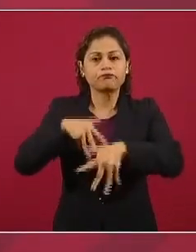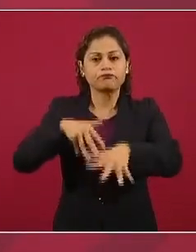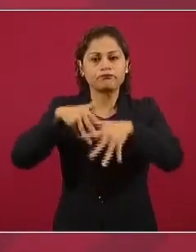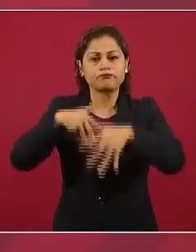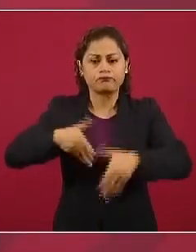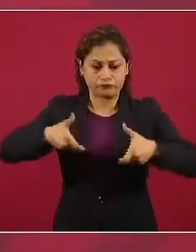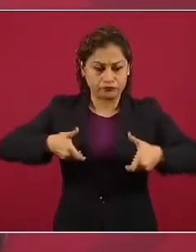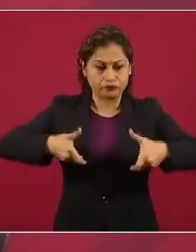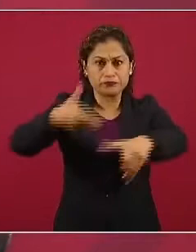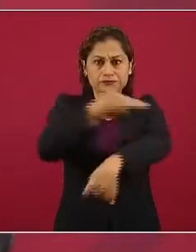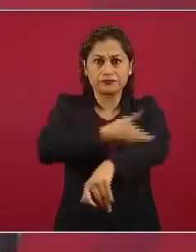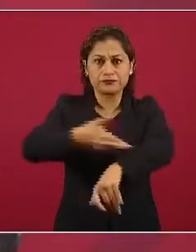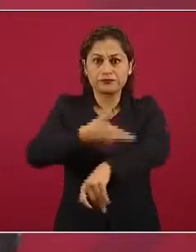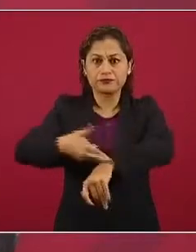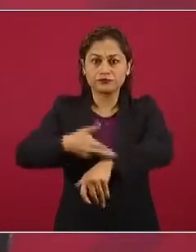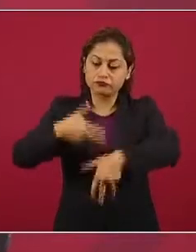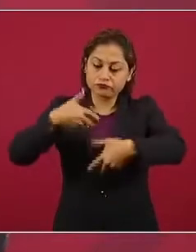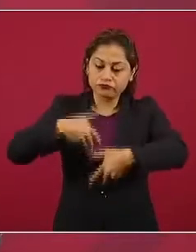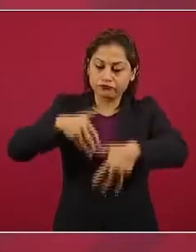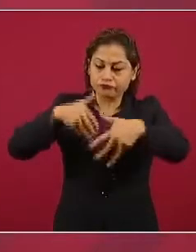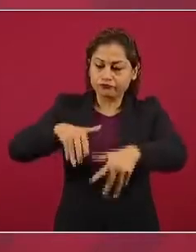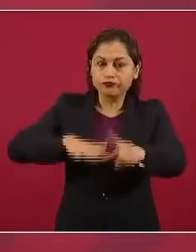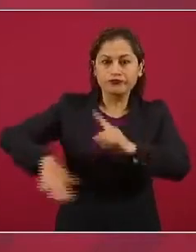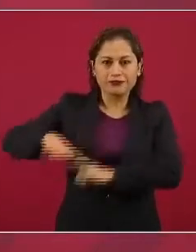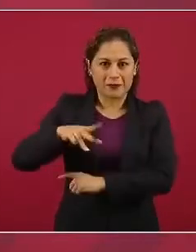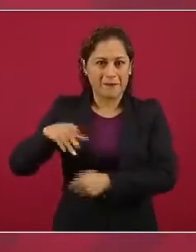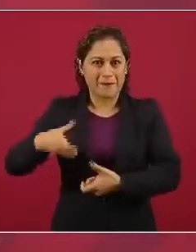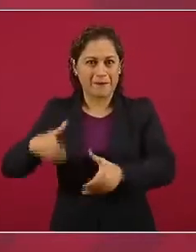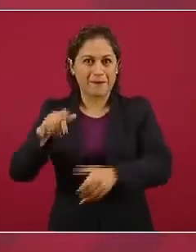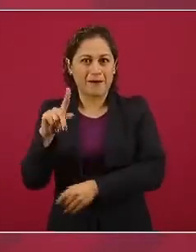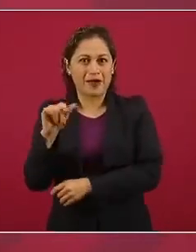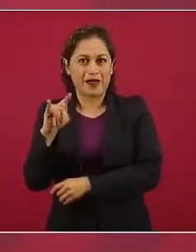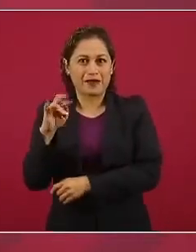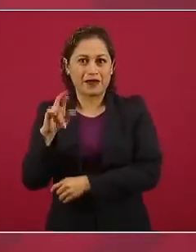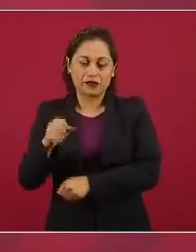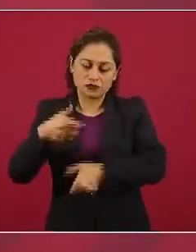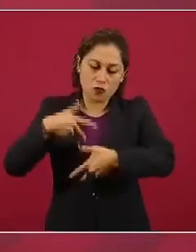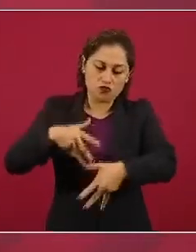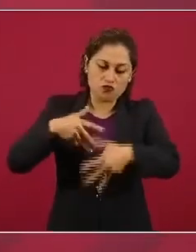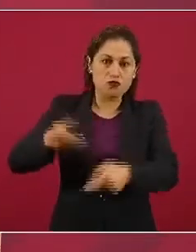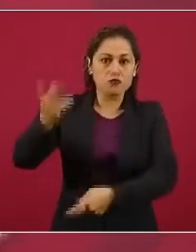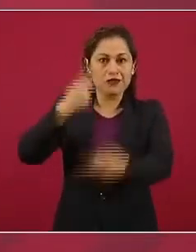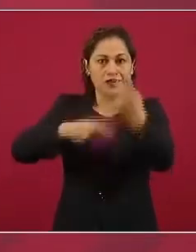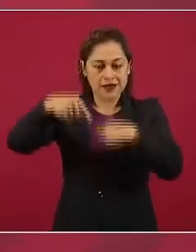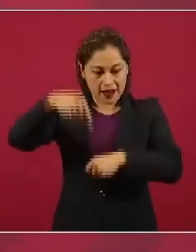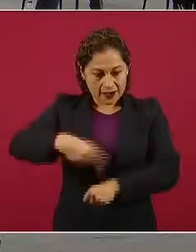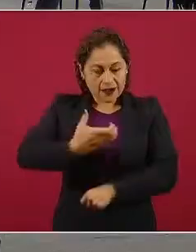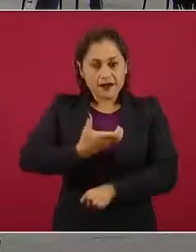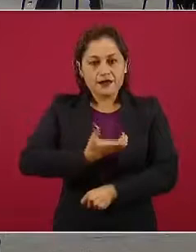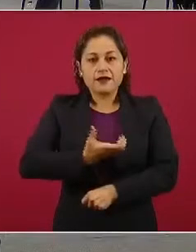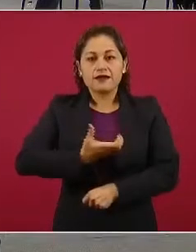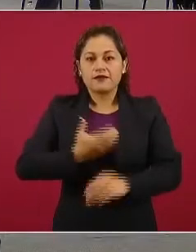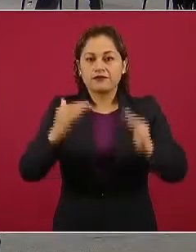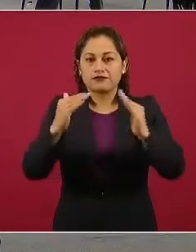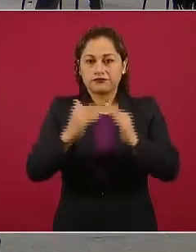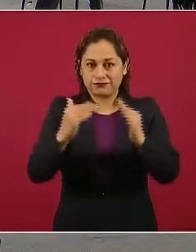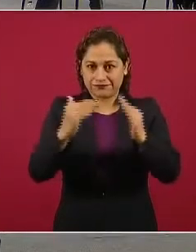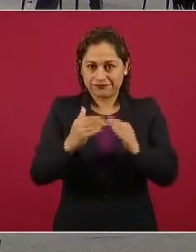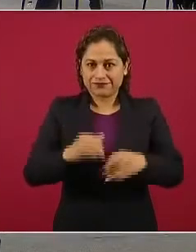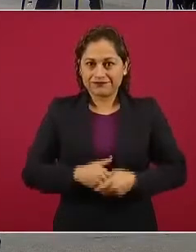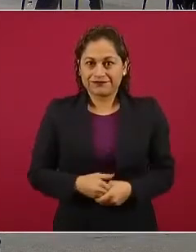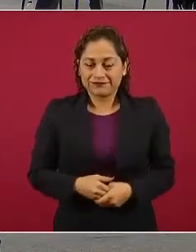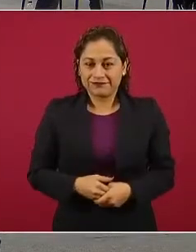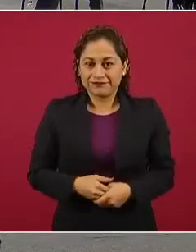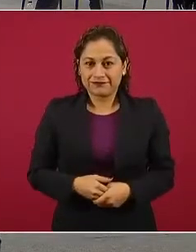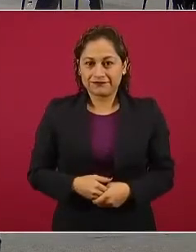Paseo de la Reforma, plateros, para llegar aquí, justamente a Palacio Nacional. Entonces, guardando